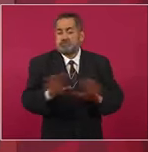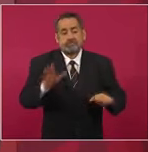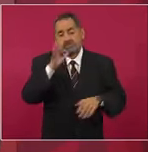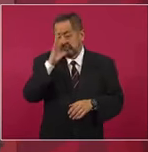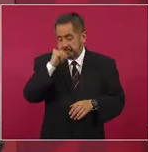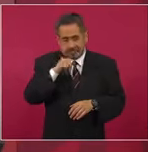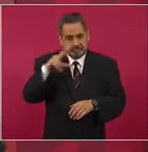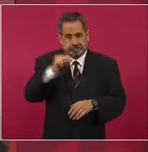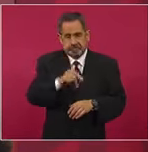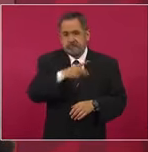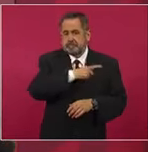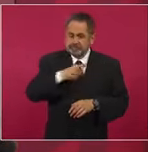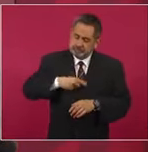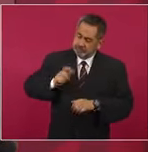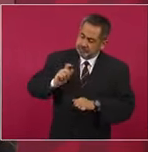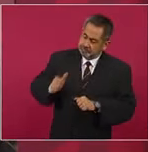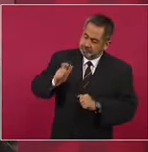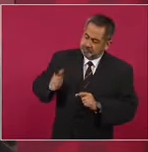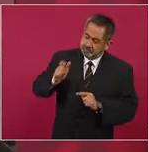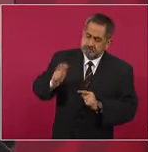ya están pagando.